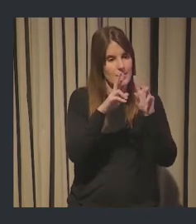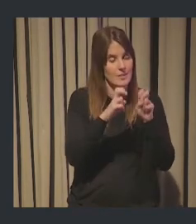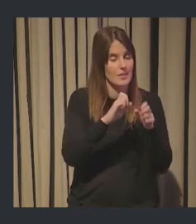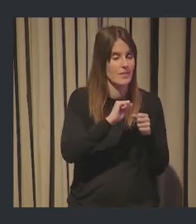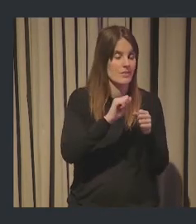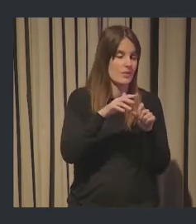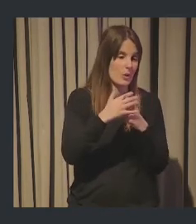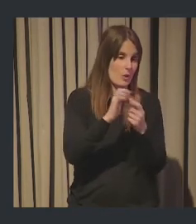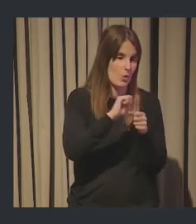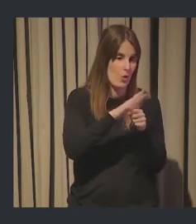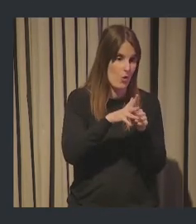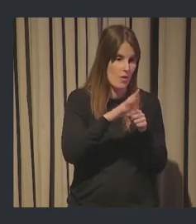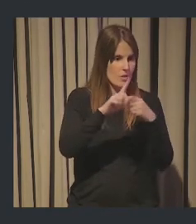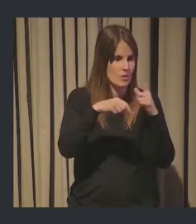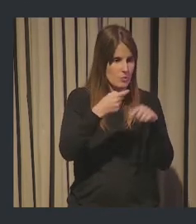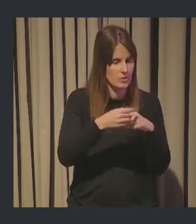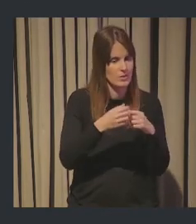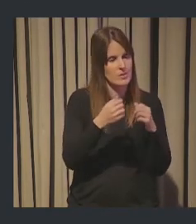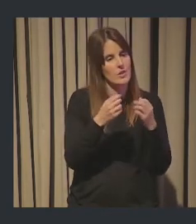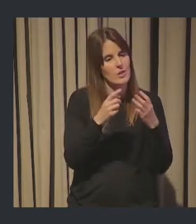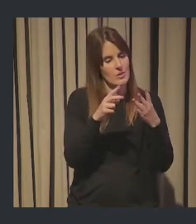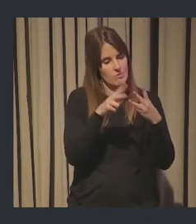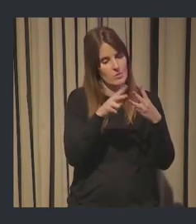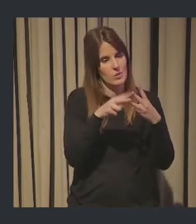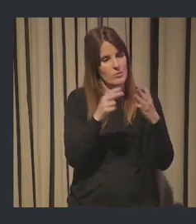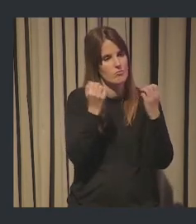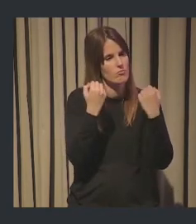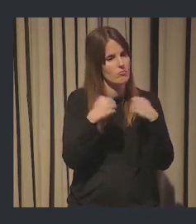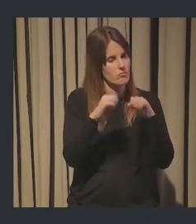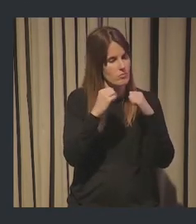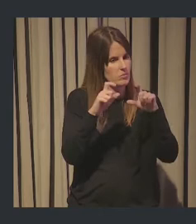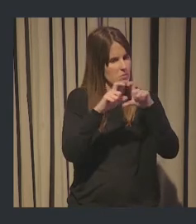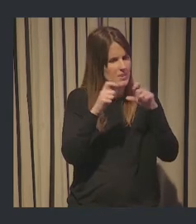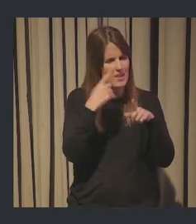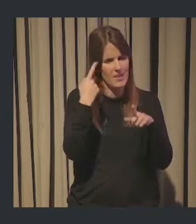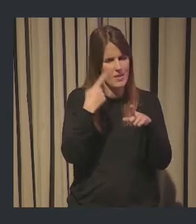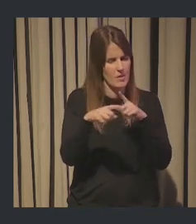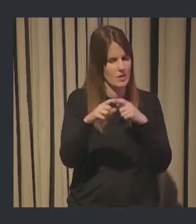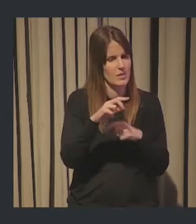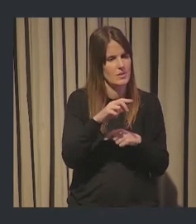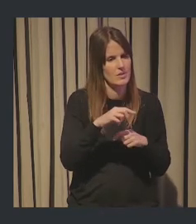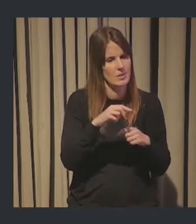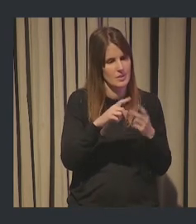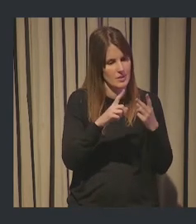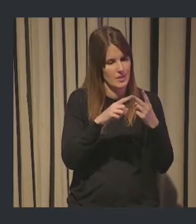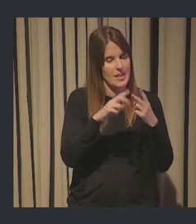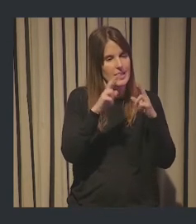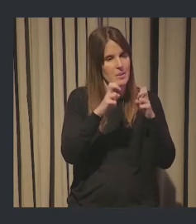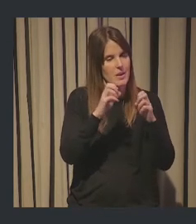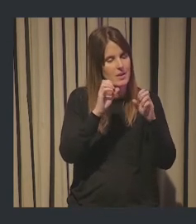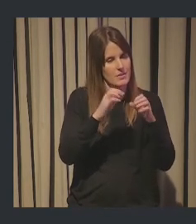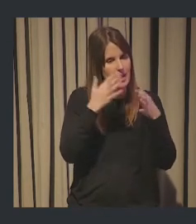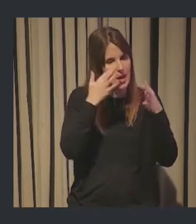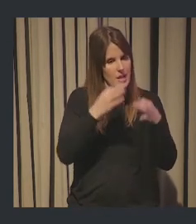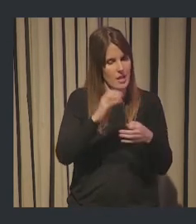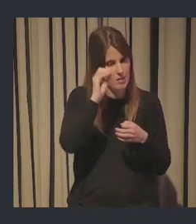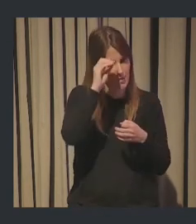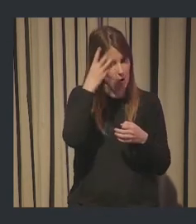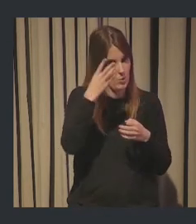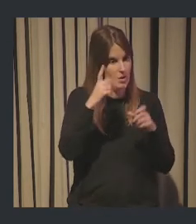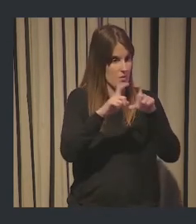-COVID, y luego dos aplicaciones de dos organizaciones tremendamente diferentes. Como veis, VirtualWear, dedicado a temas de realidad virtual, empresa privada